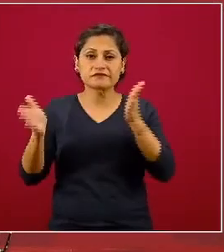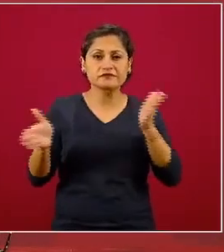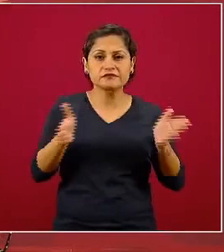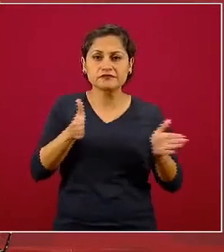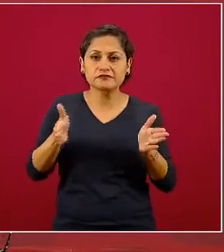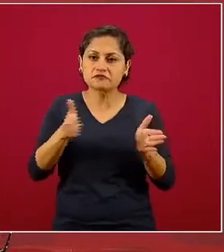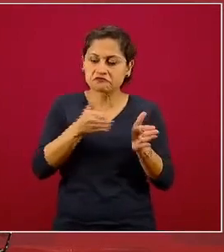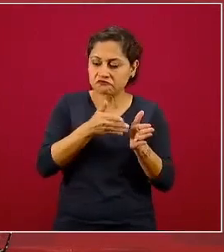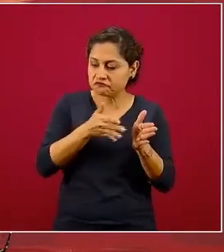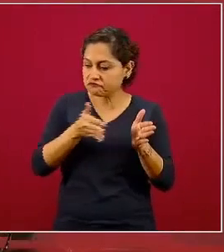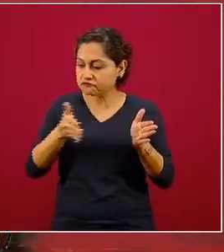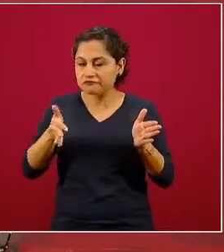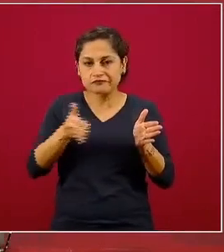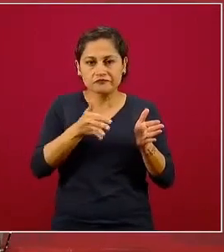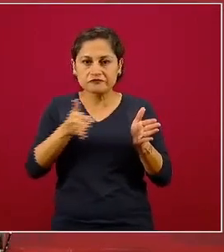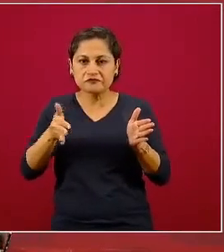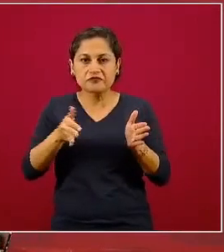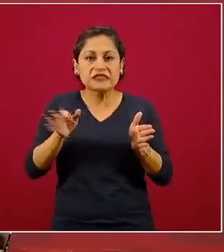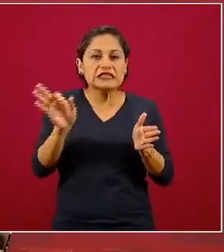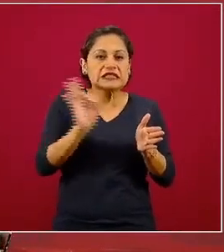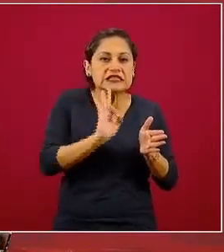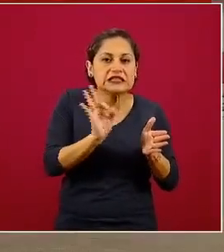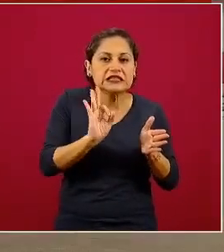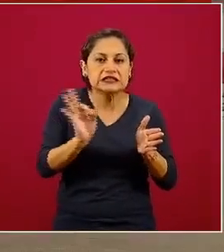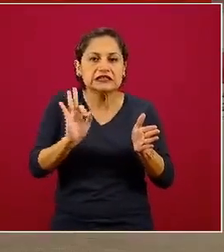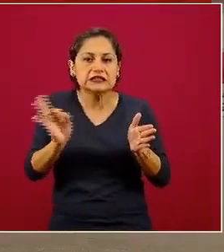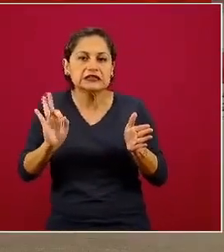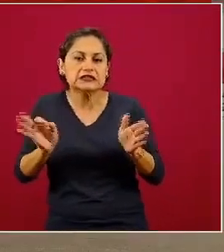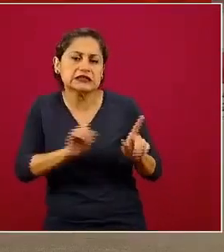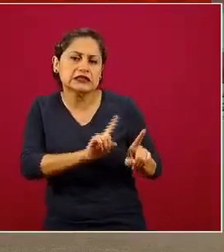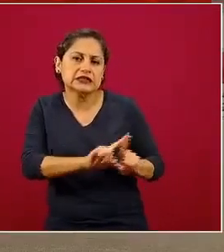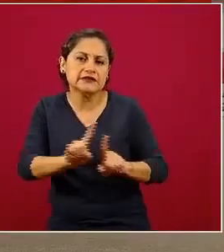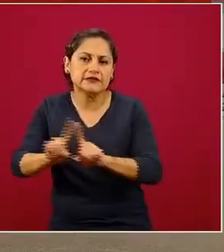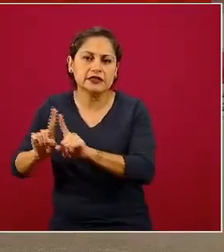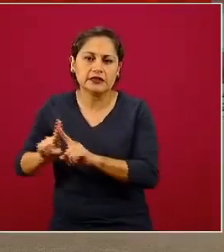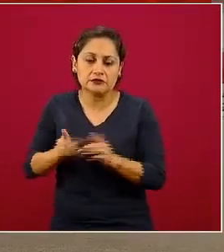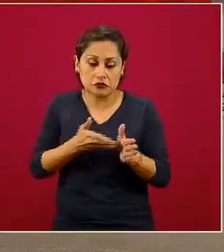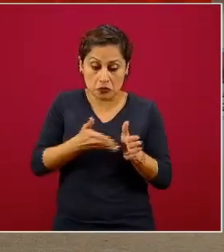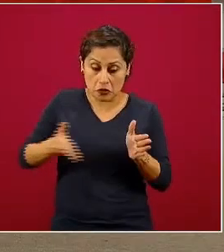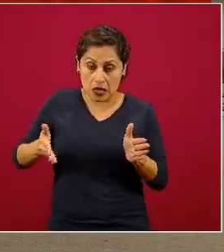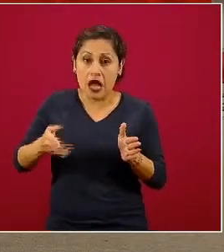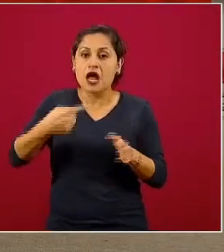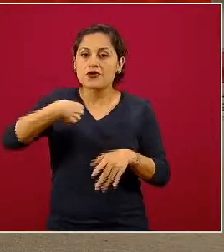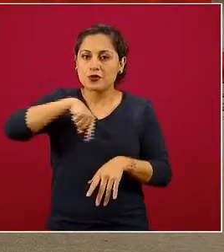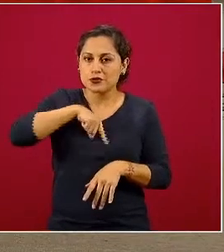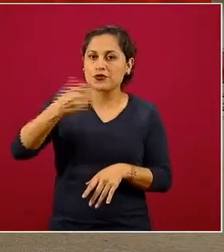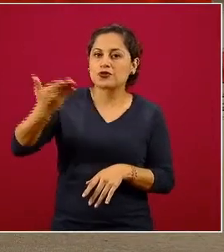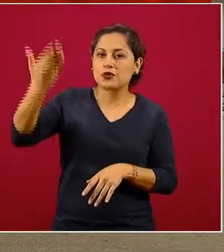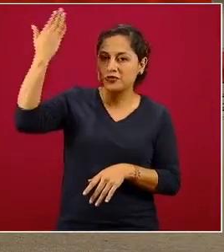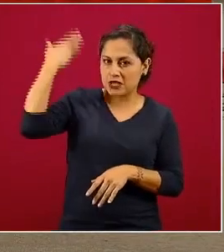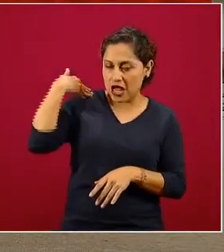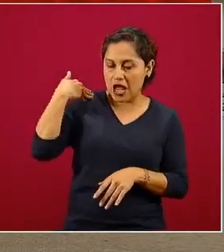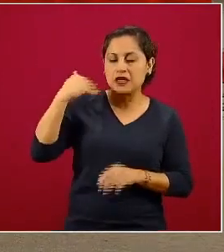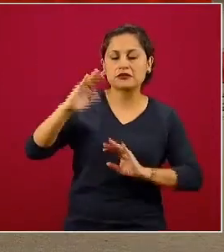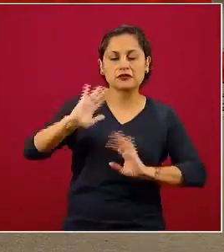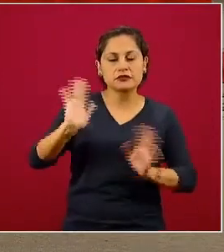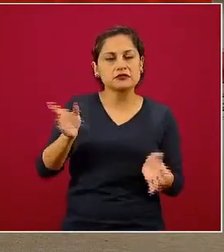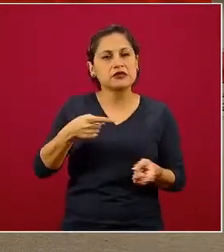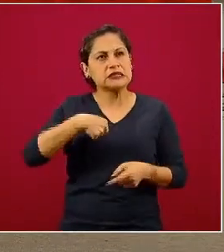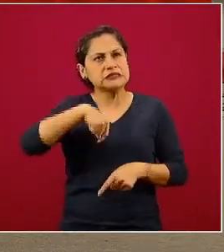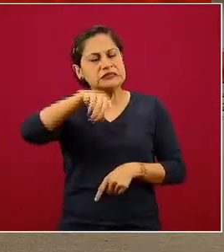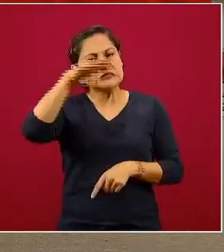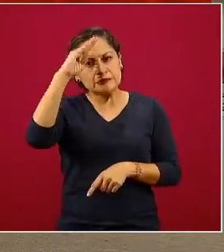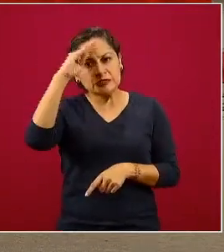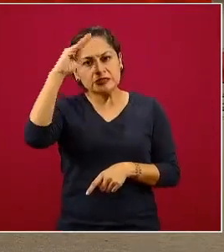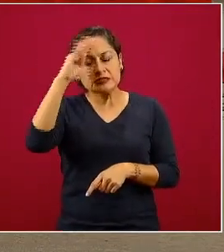un intervalo de valores posibles. En esos valores posibles habíamos considerado bajo ciertas circunstancias